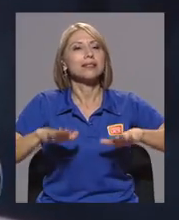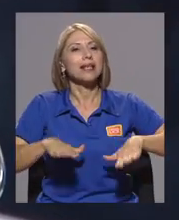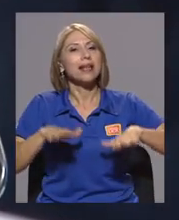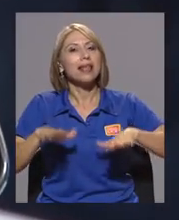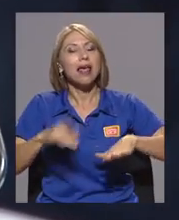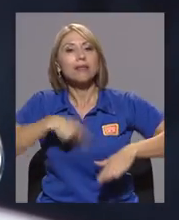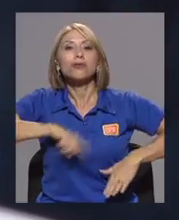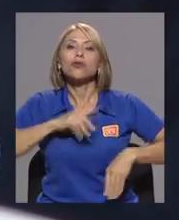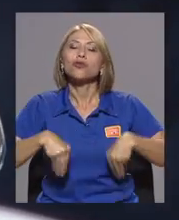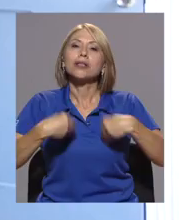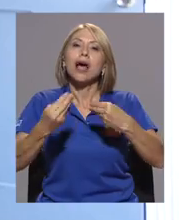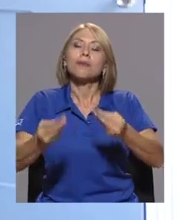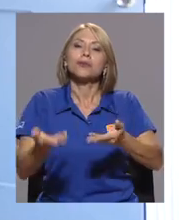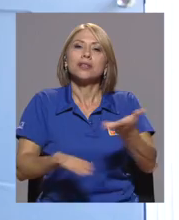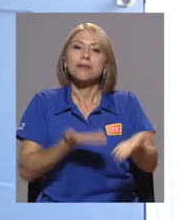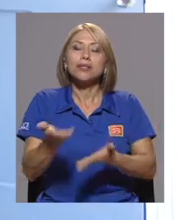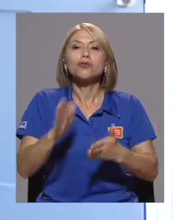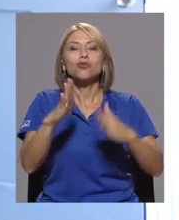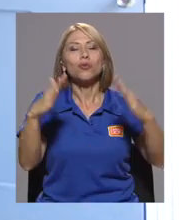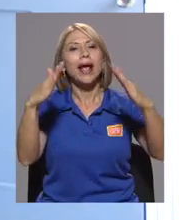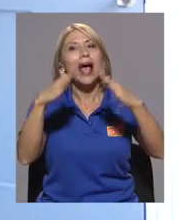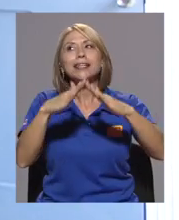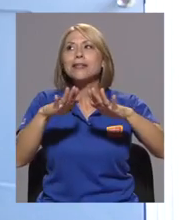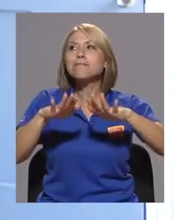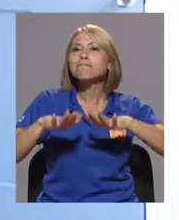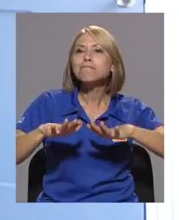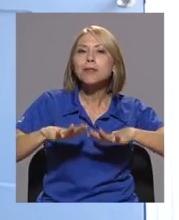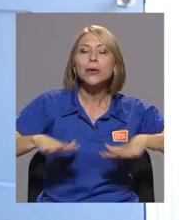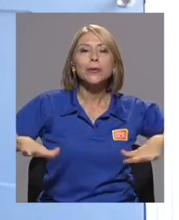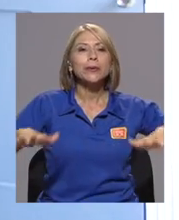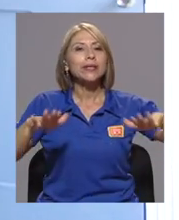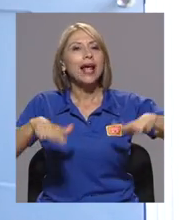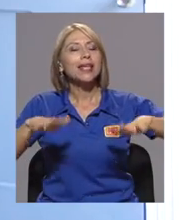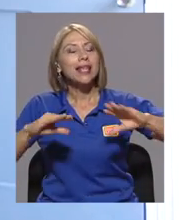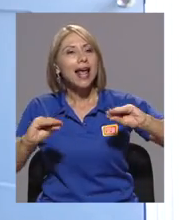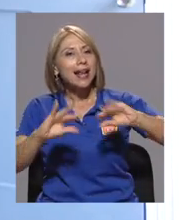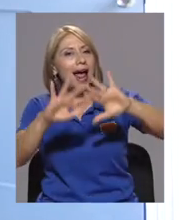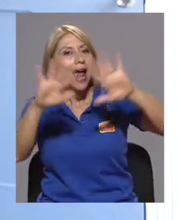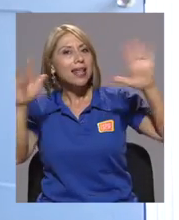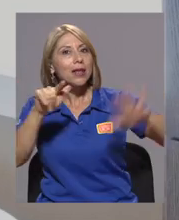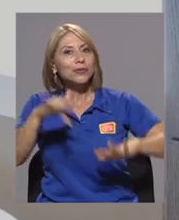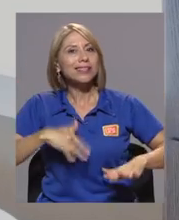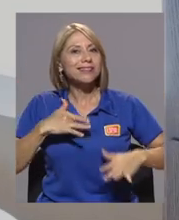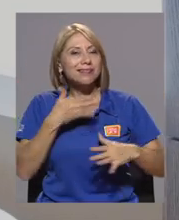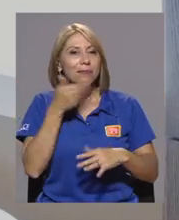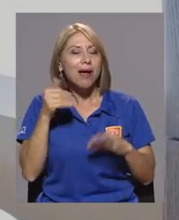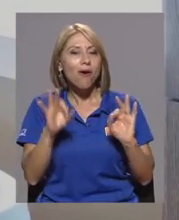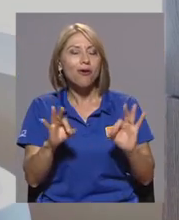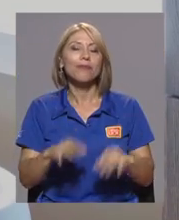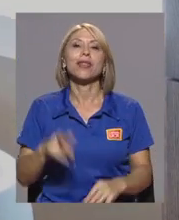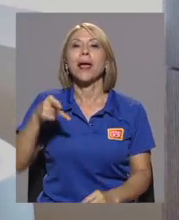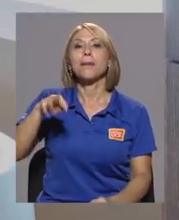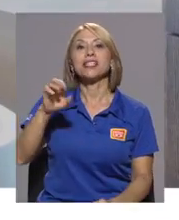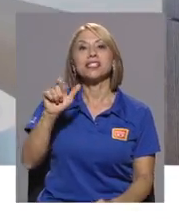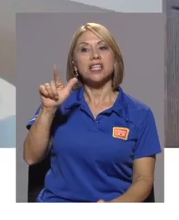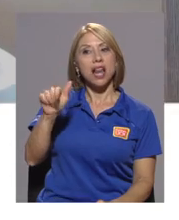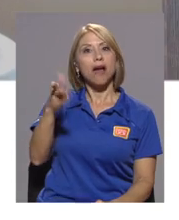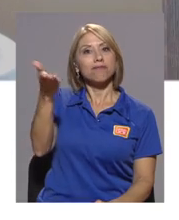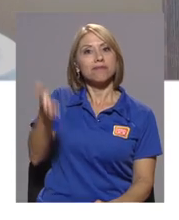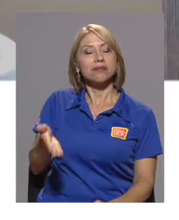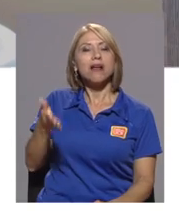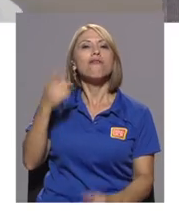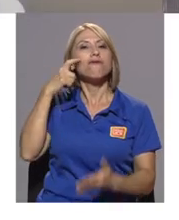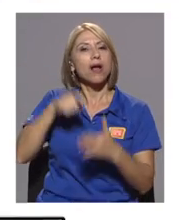casa queda serena, tranquila, clarita y lo deja a usted sintiéndose mejor. Priscila